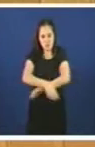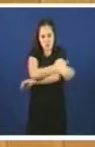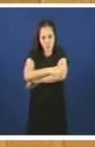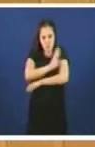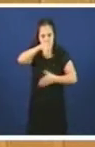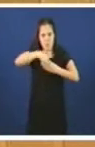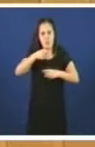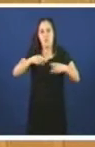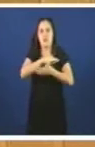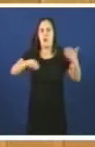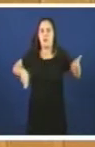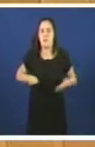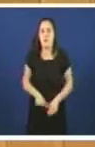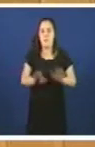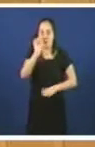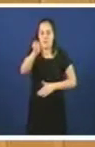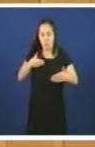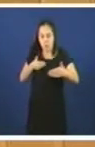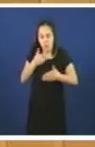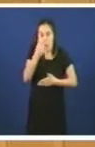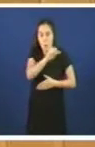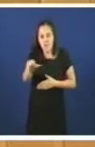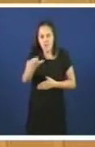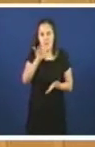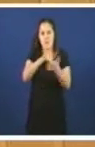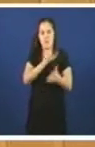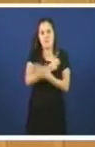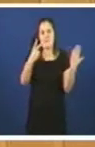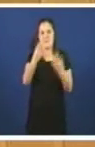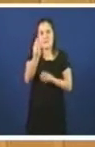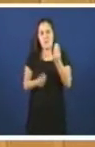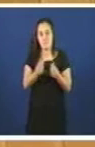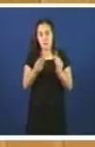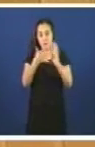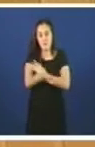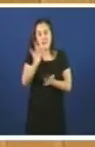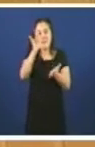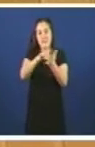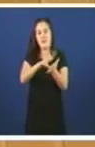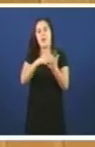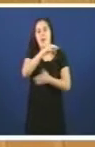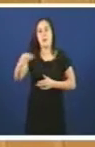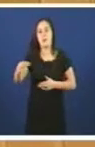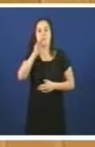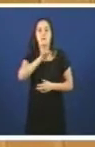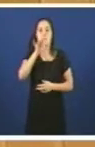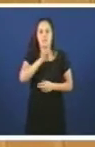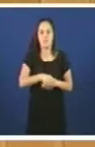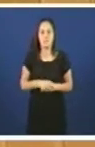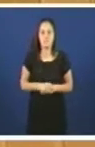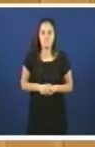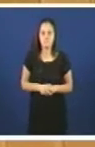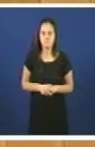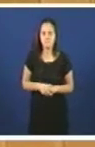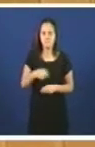xunta e sobre todo a pouco máis dunha semana do 17 de maio data na que se cerebro o día das letras galegas espero desde logo que